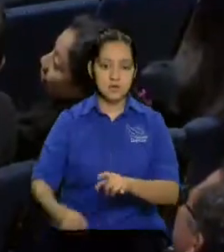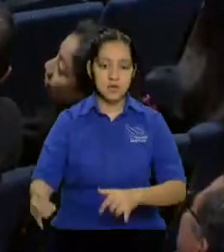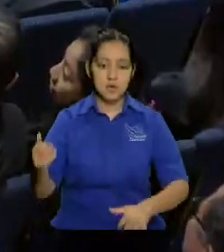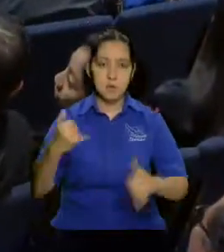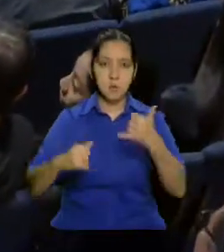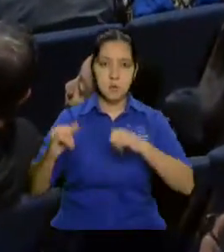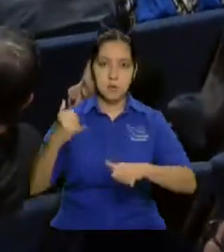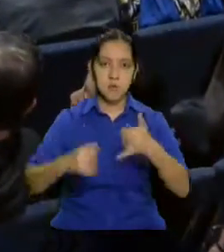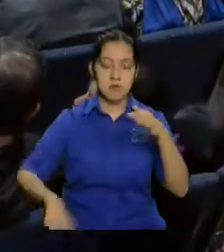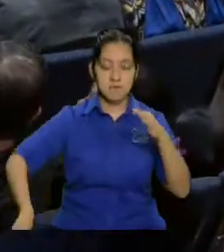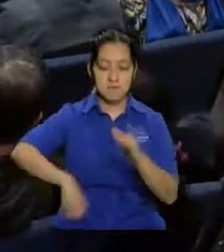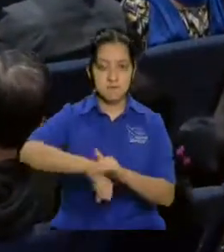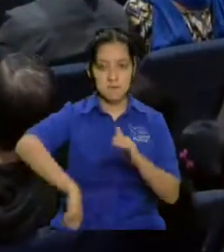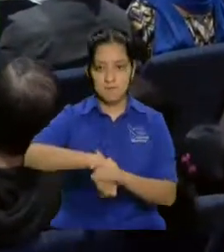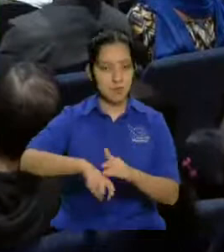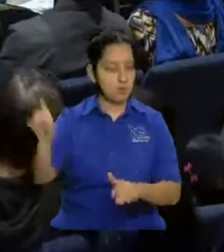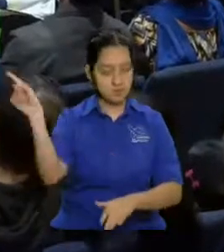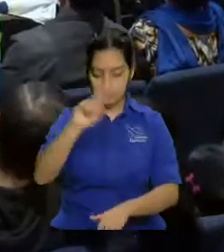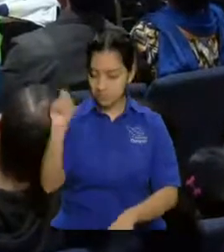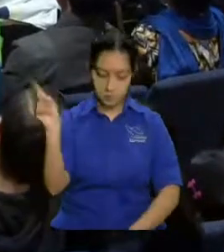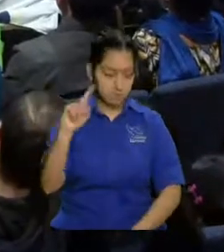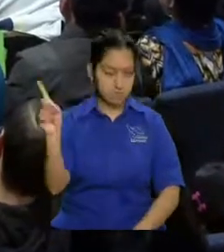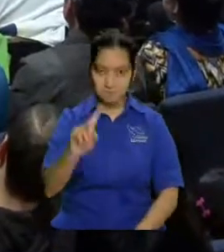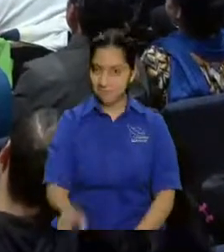cualquier parecida simple coincidencia